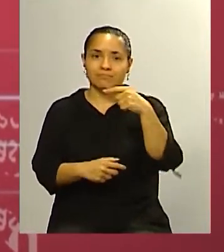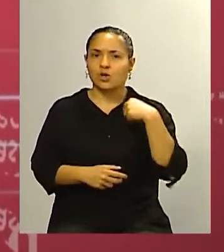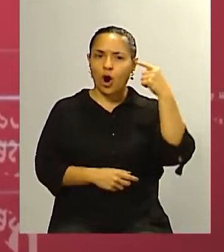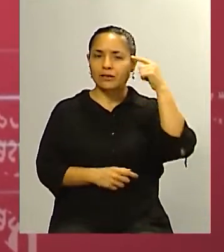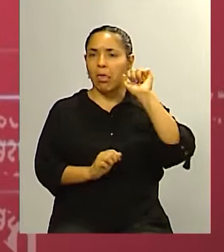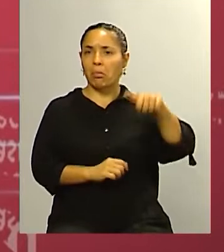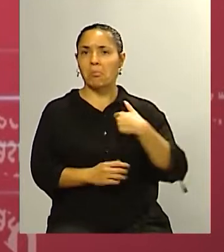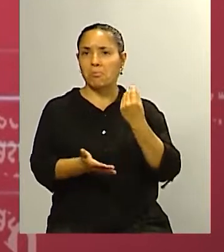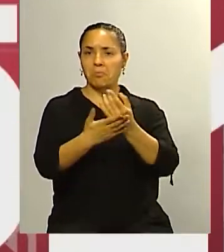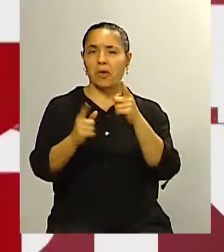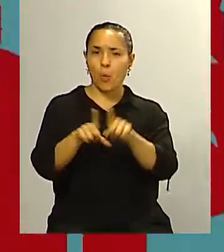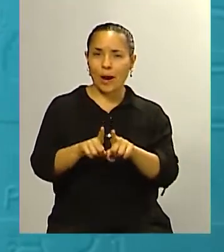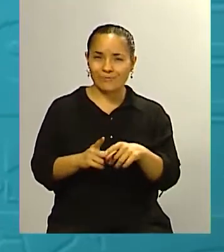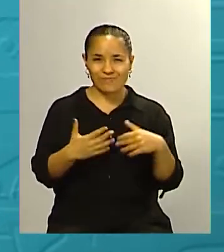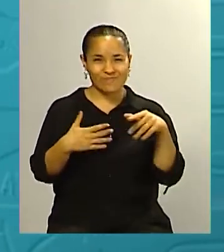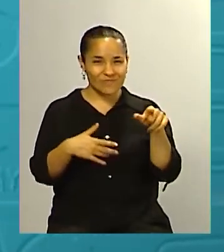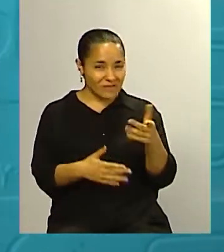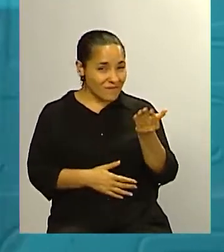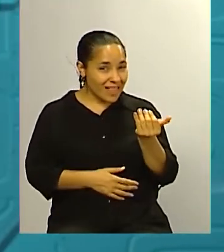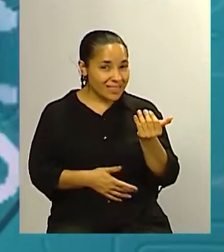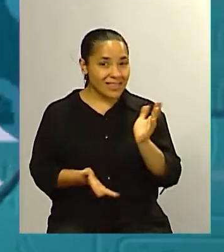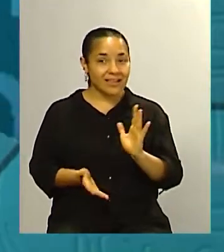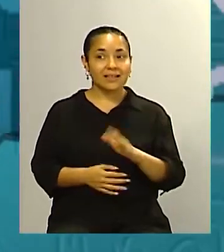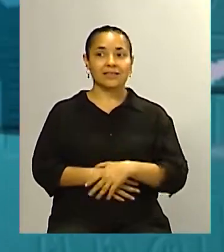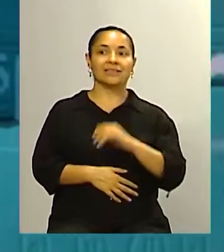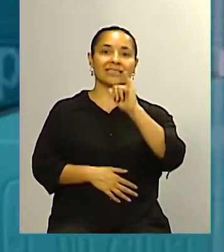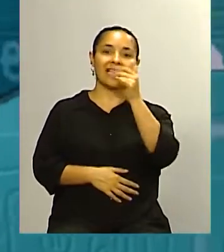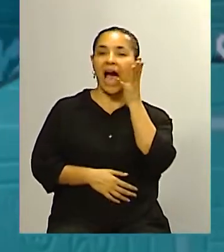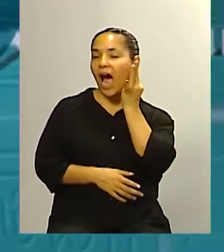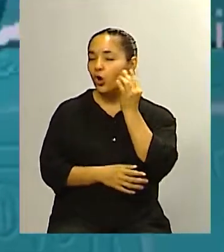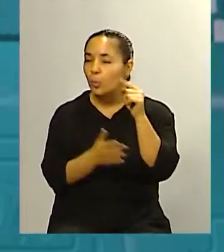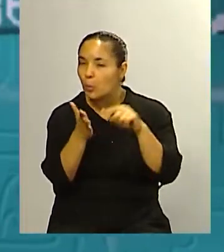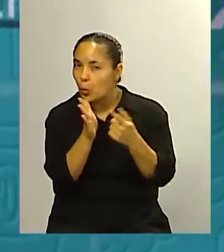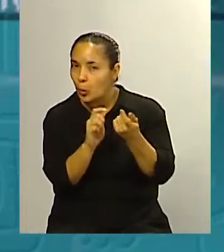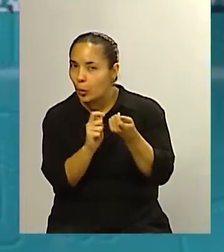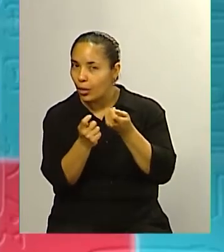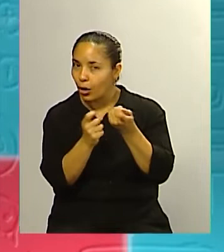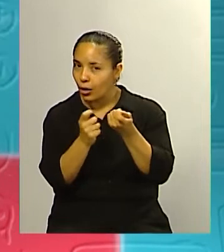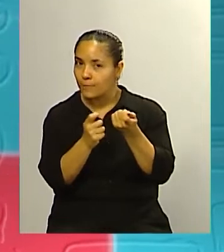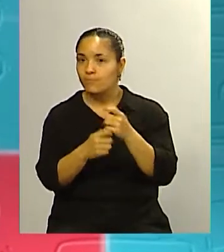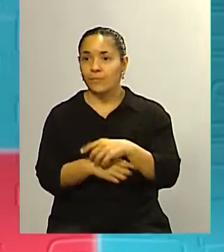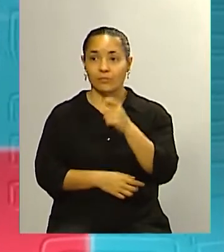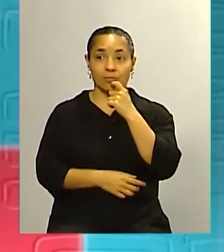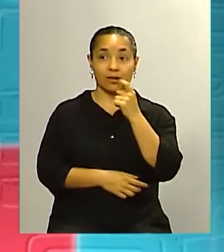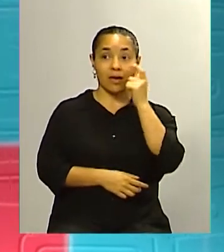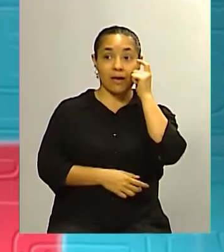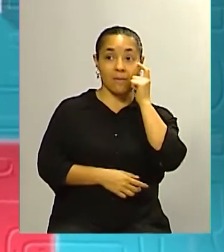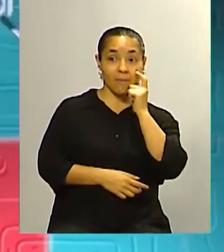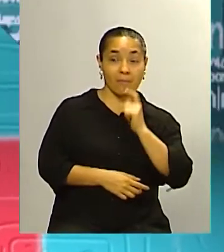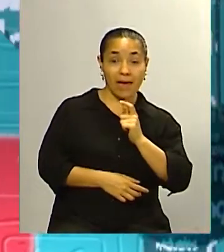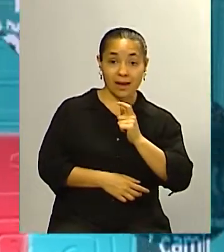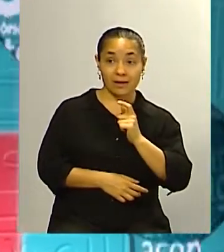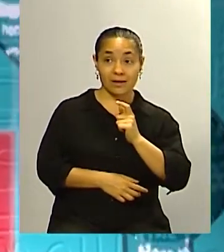totalmente además déjame ahí cambiarte un poco contrariarte digo si Menem hubiese sido prudente no se hubiese